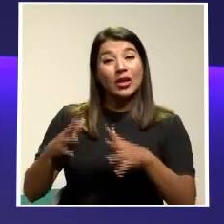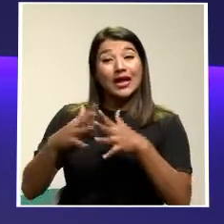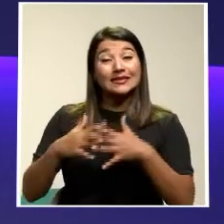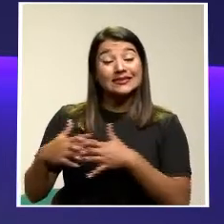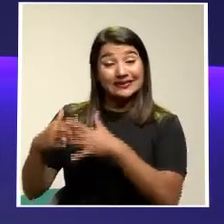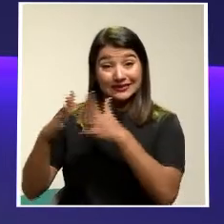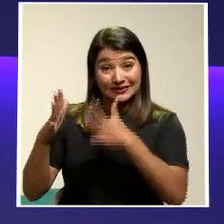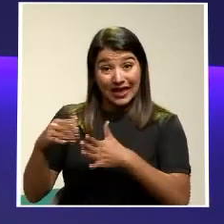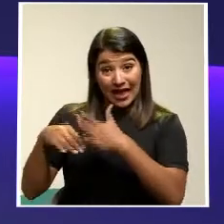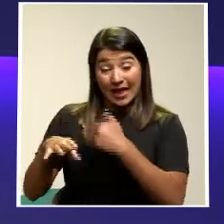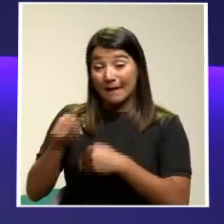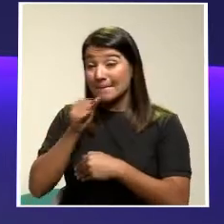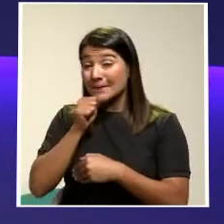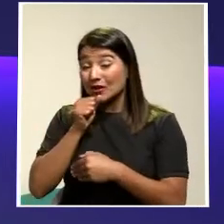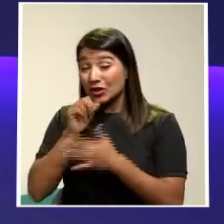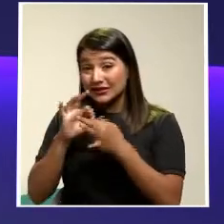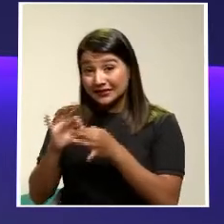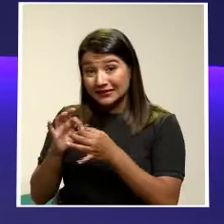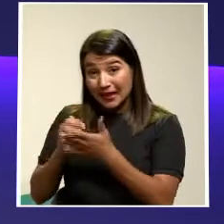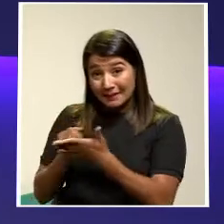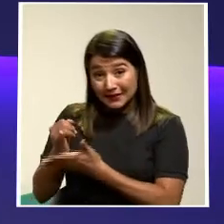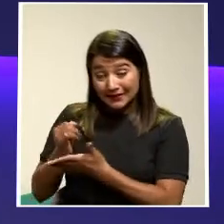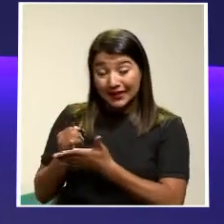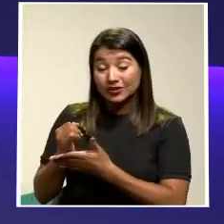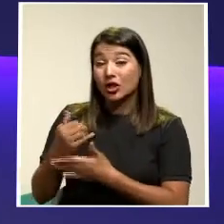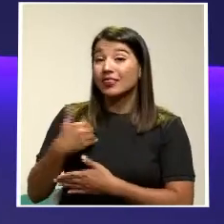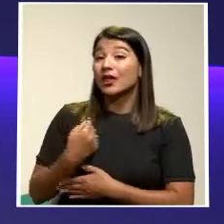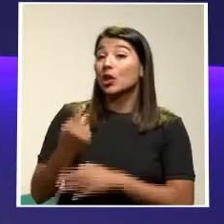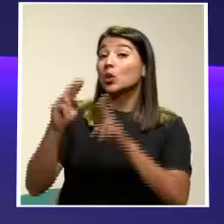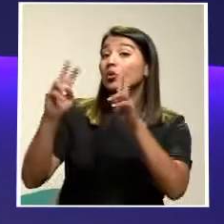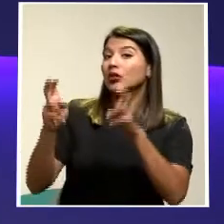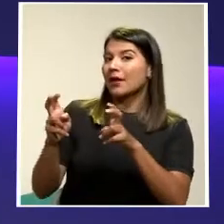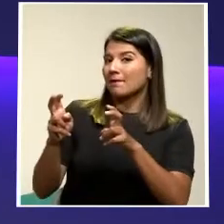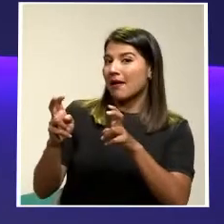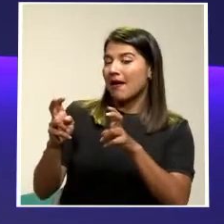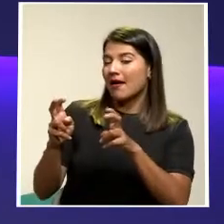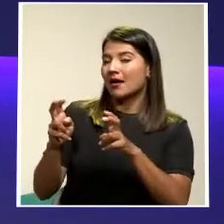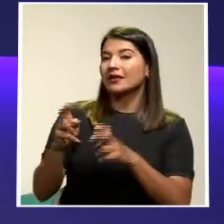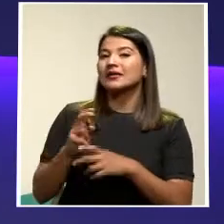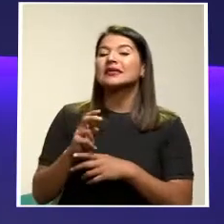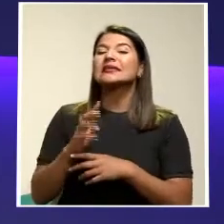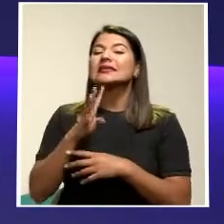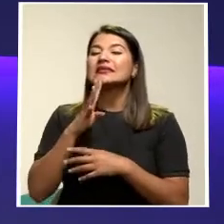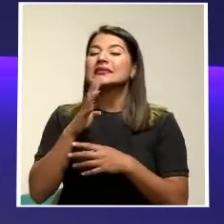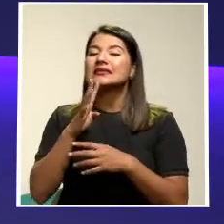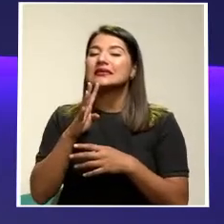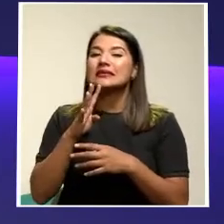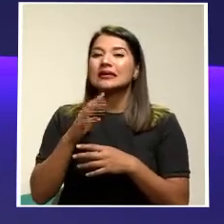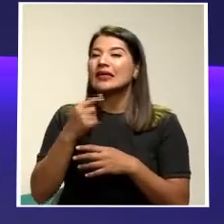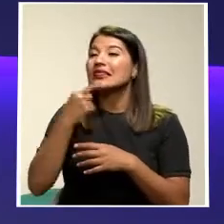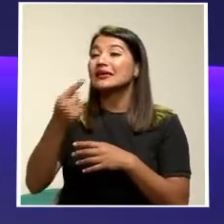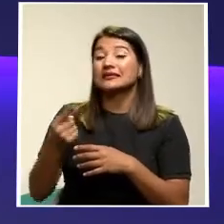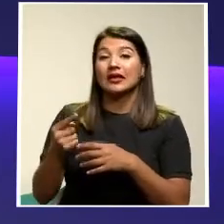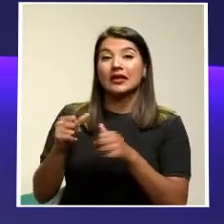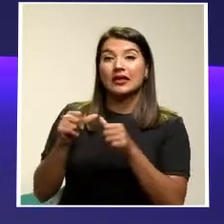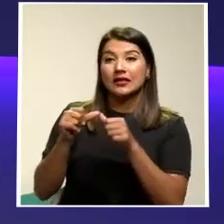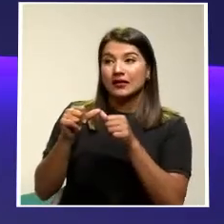investigación Tienen un lema Que no falla Y es Follow the money Siga el dinero